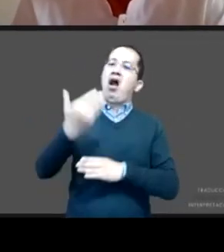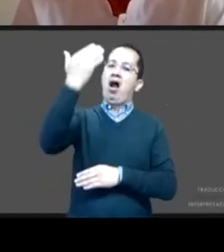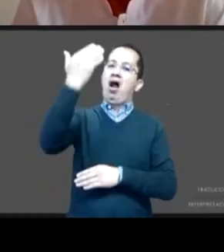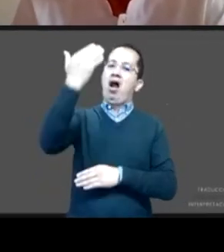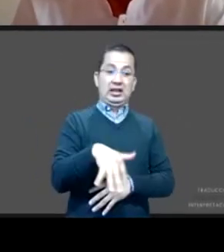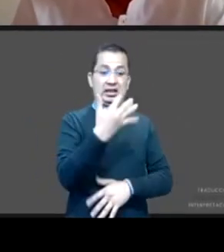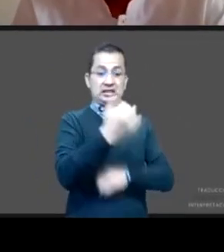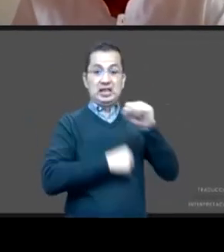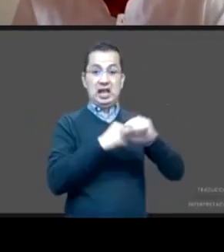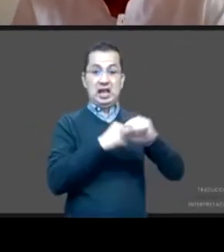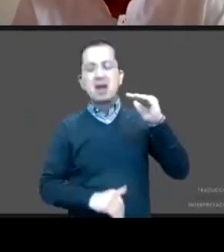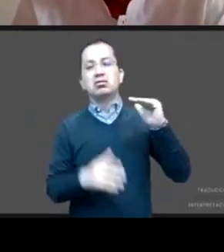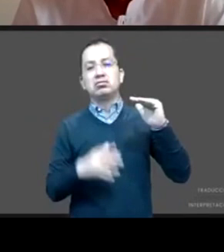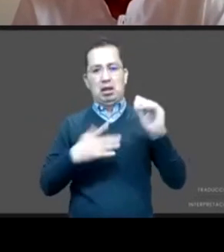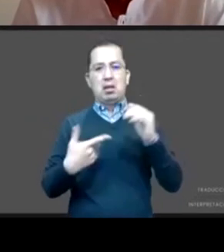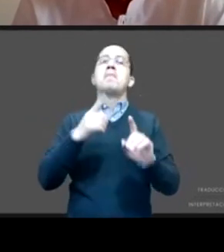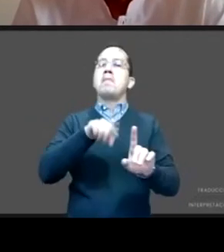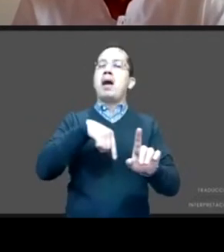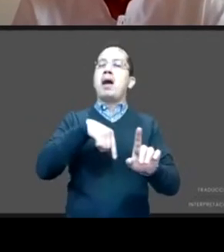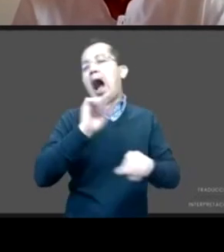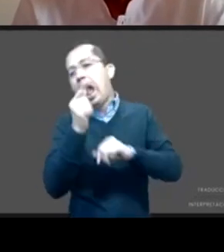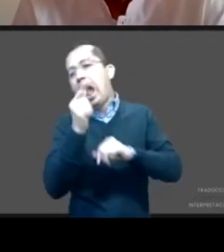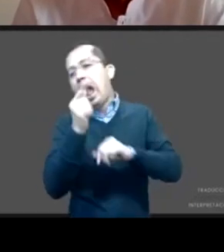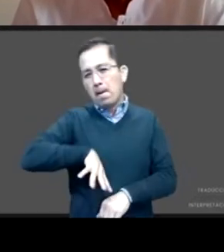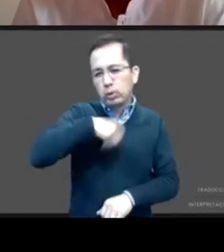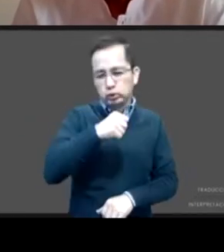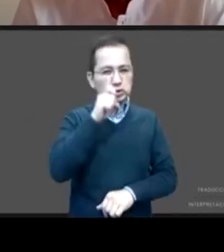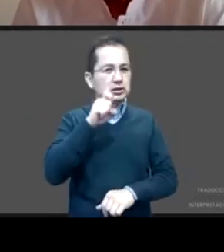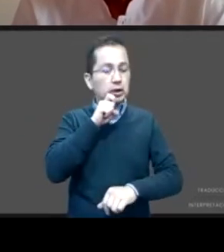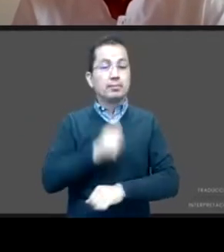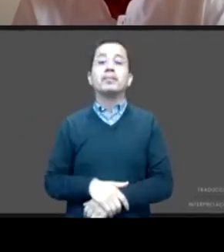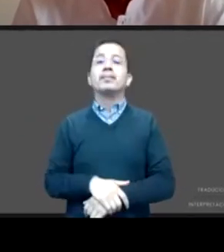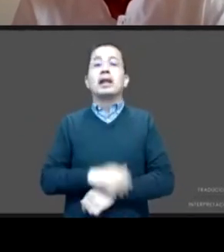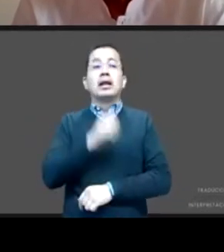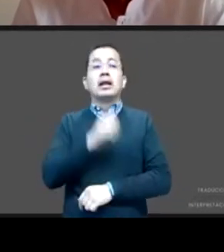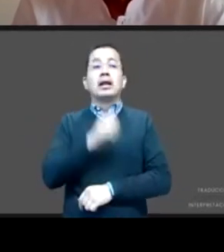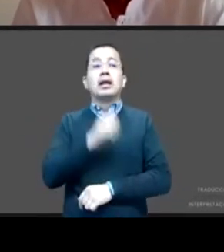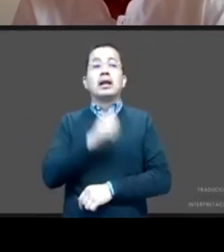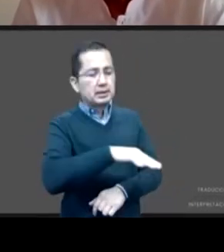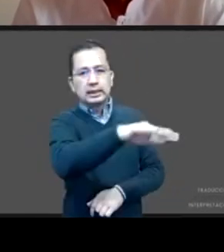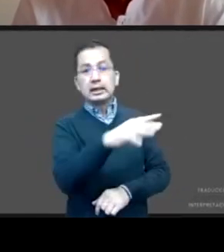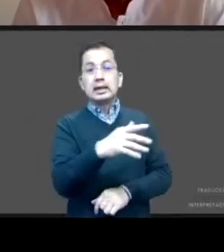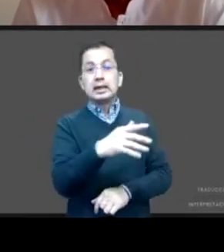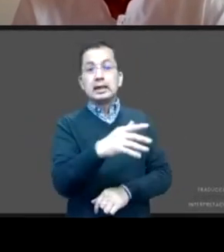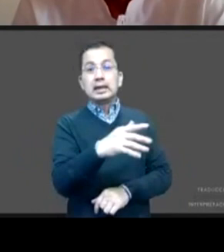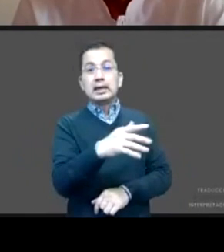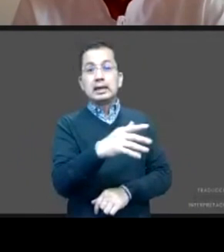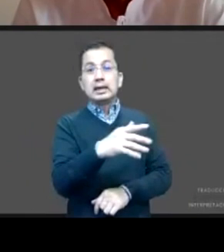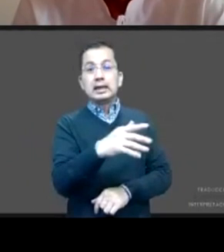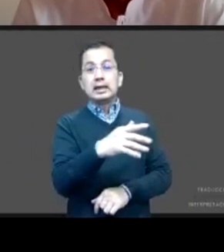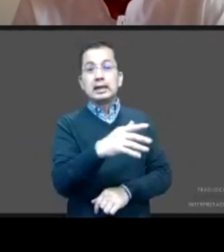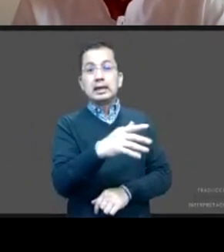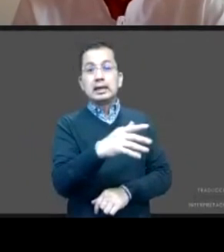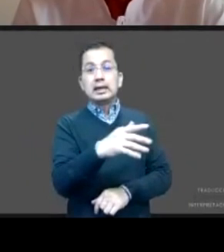Sabemos también que aproximadamente un tercio de las niñas y adolescentes han reportado que su primer encuentro sexual